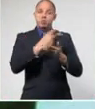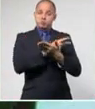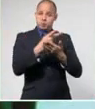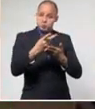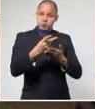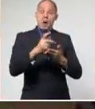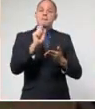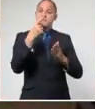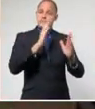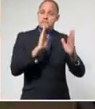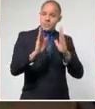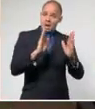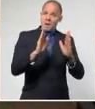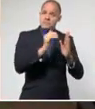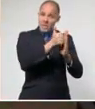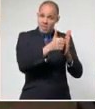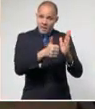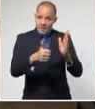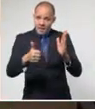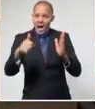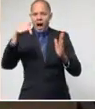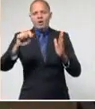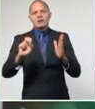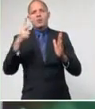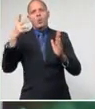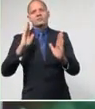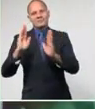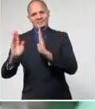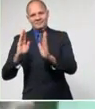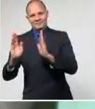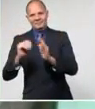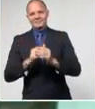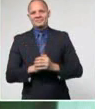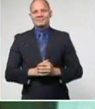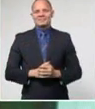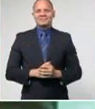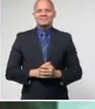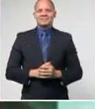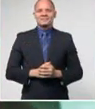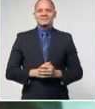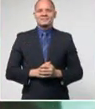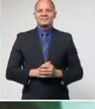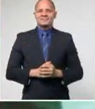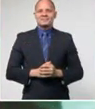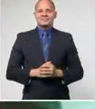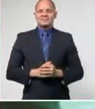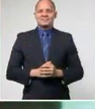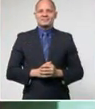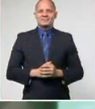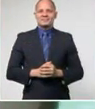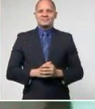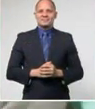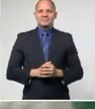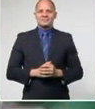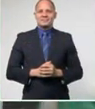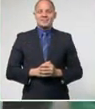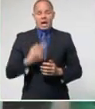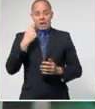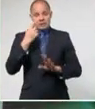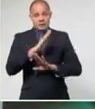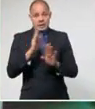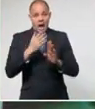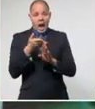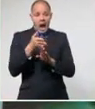con favorables resultados en la reanimación del territorio. Entre los principales impactos de las medidas aplicadas en la primera fase, bueno, la